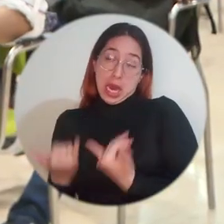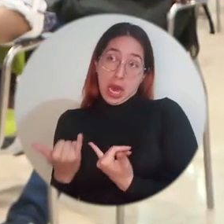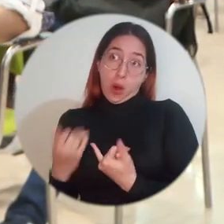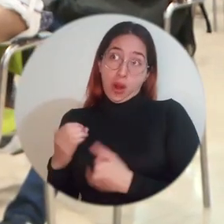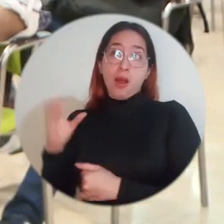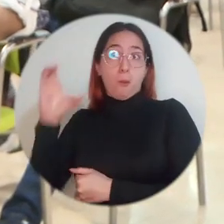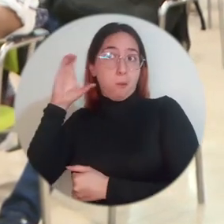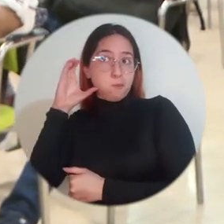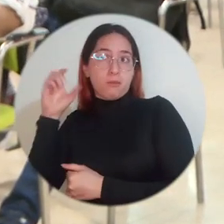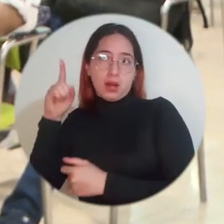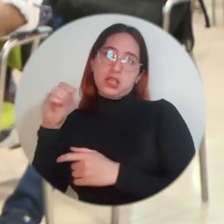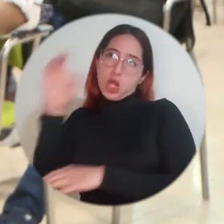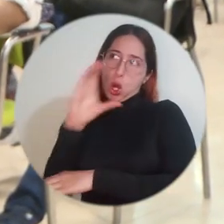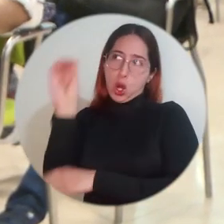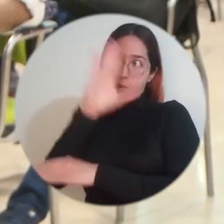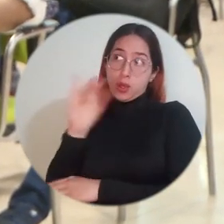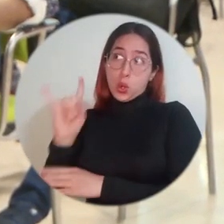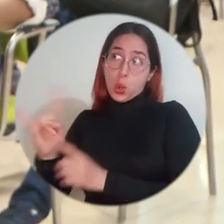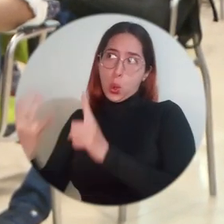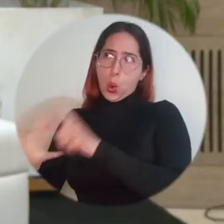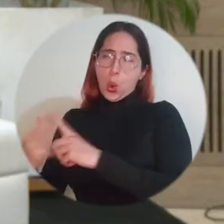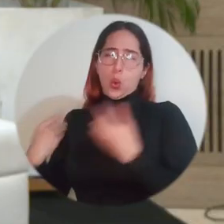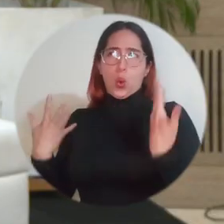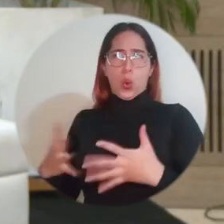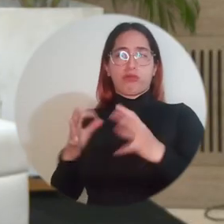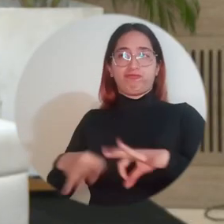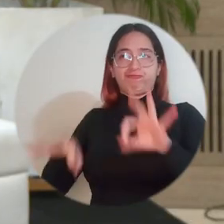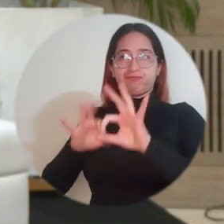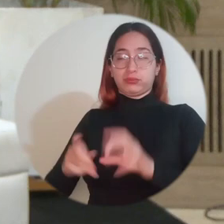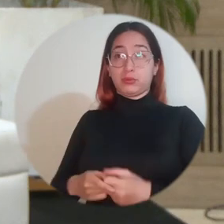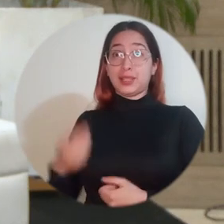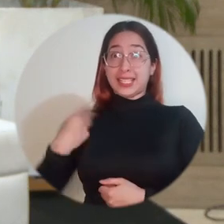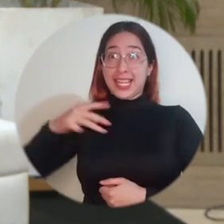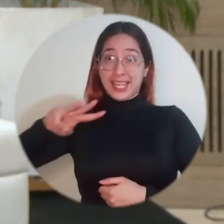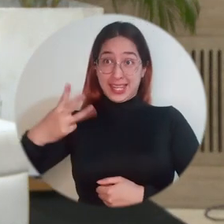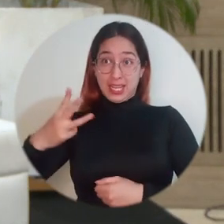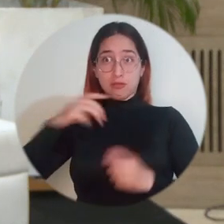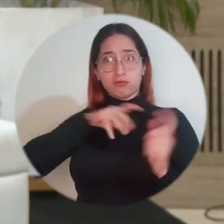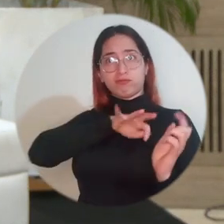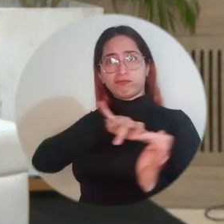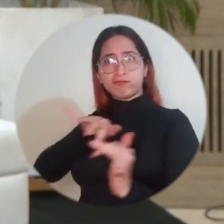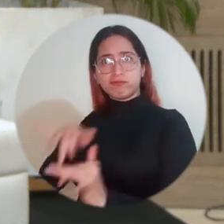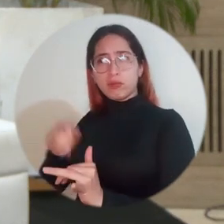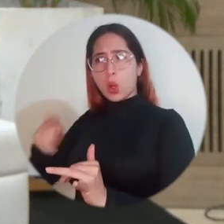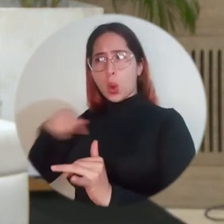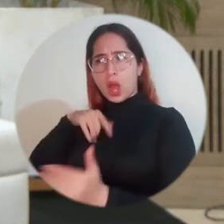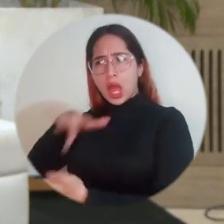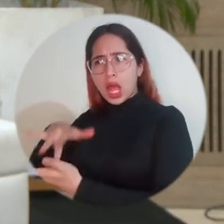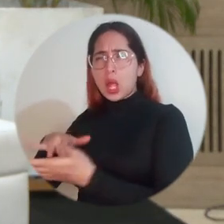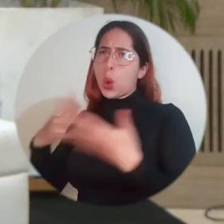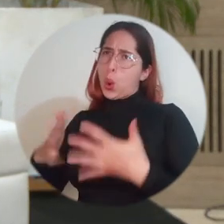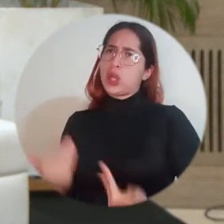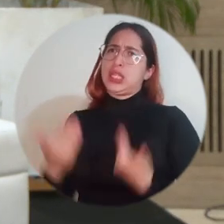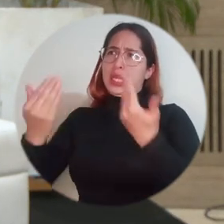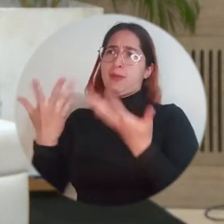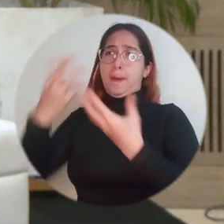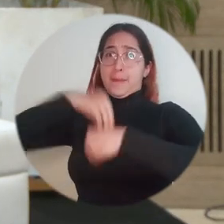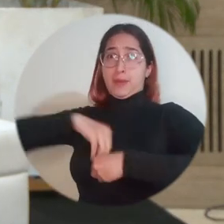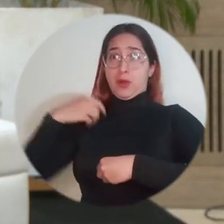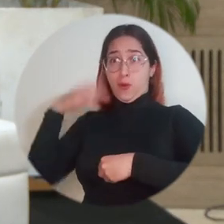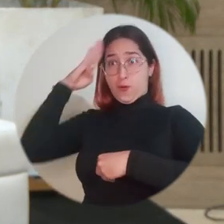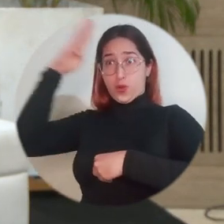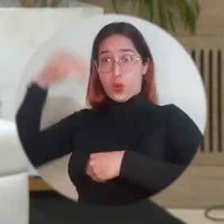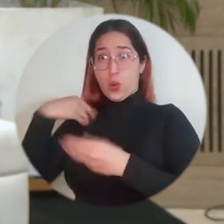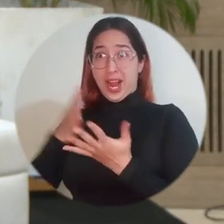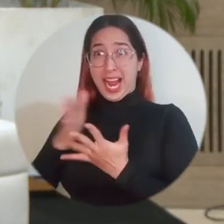contexto social que tiene actualmente nuestro país. Este III Congreso fue muy beneficioso para mí y para lo que